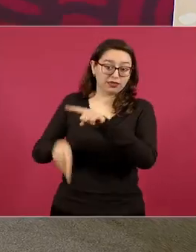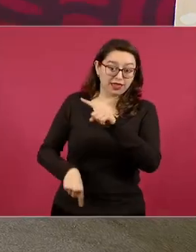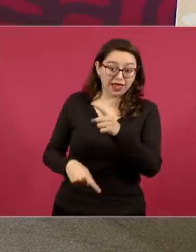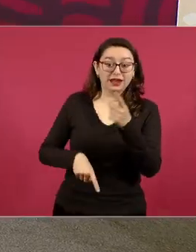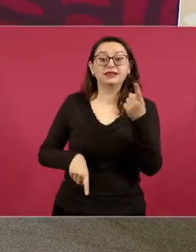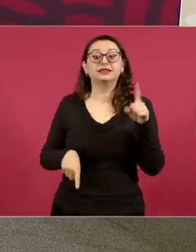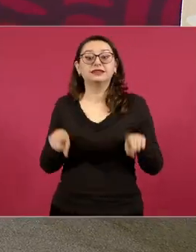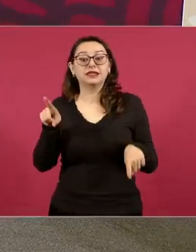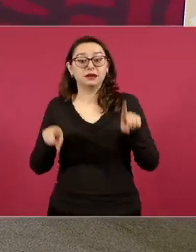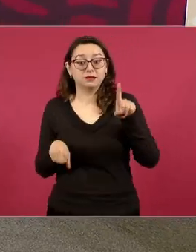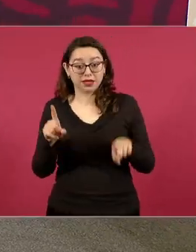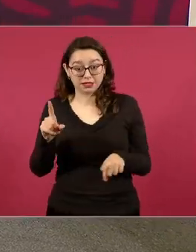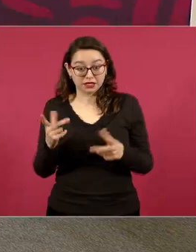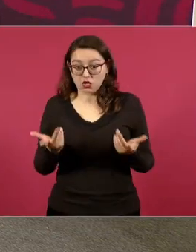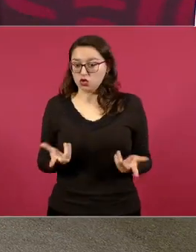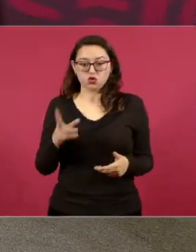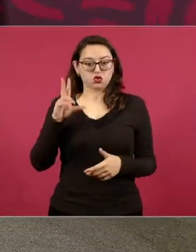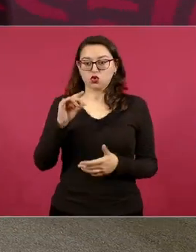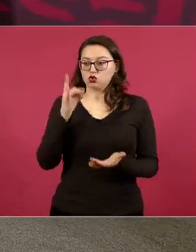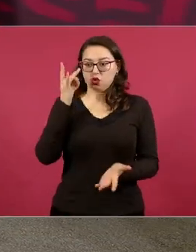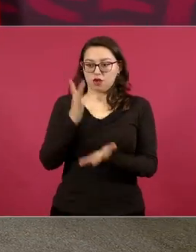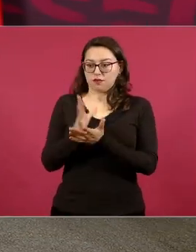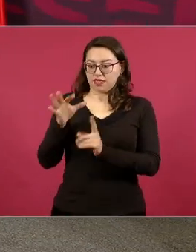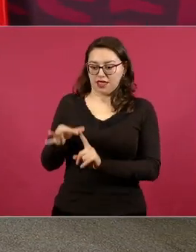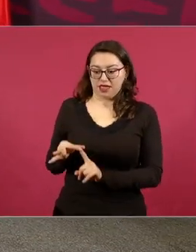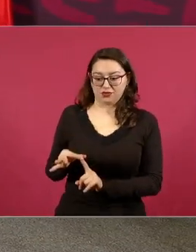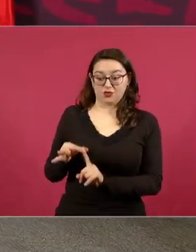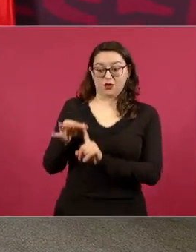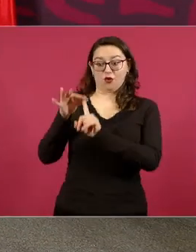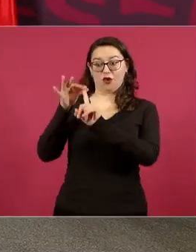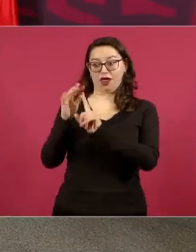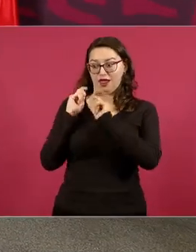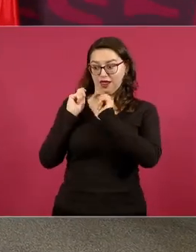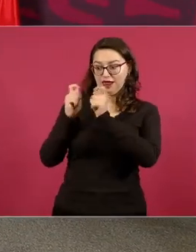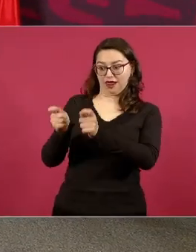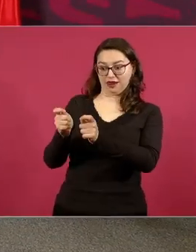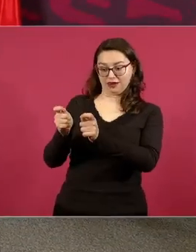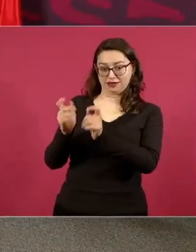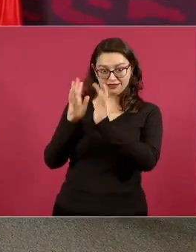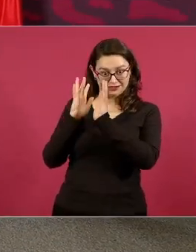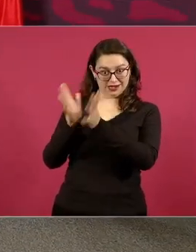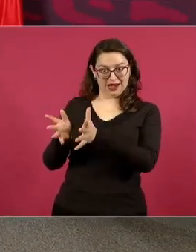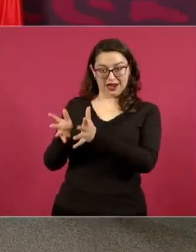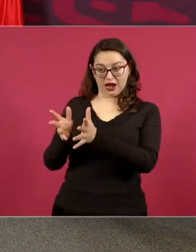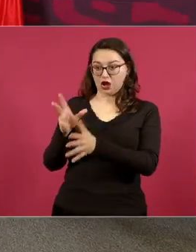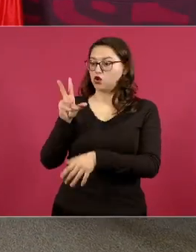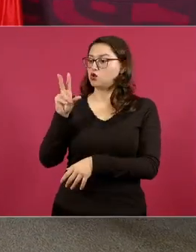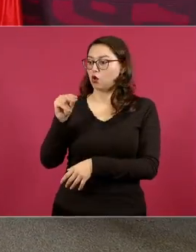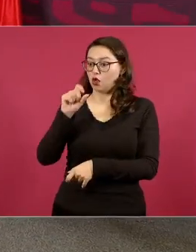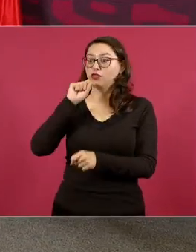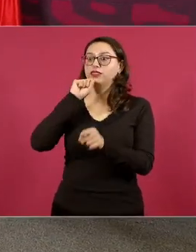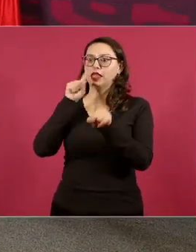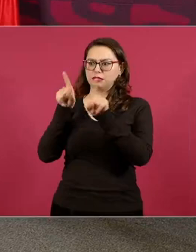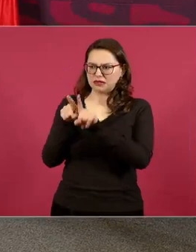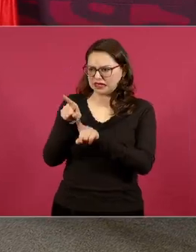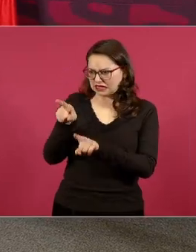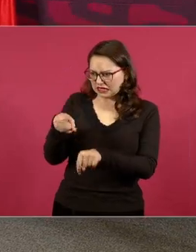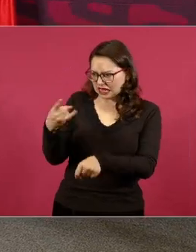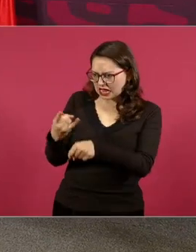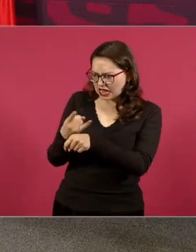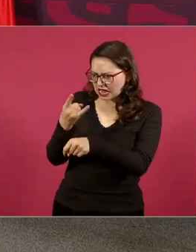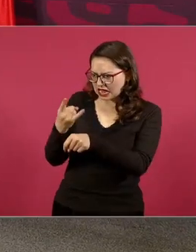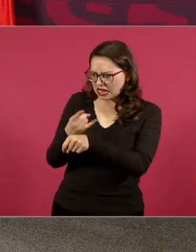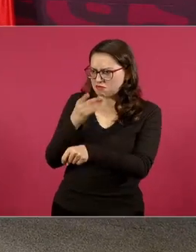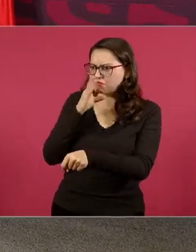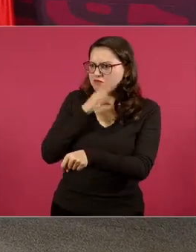no sólo es la elección del juez del magistrado ministro la reforma que voy a enviar va a incluir